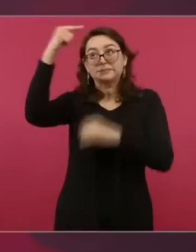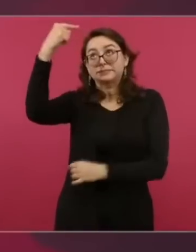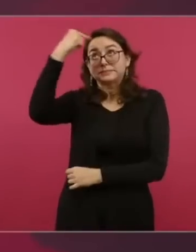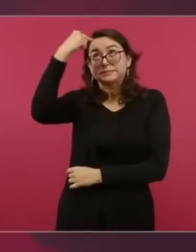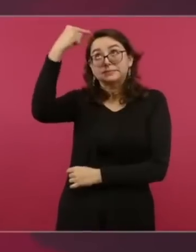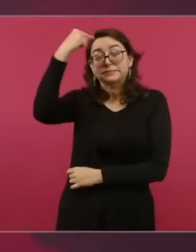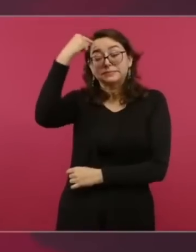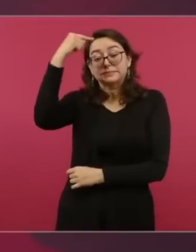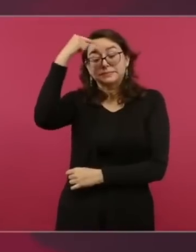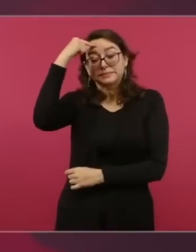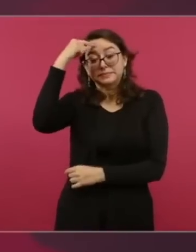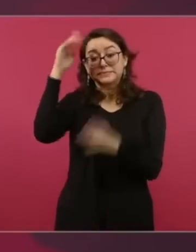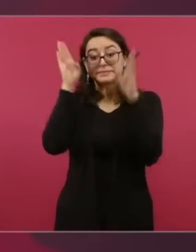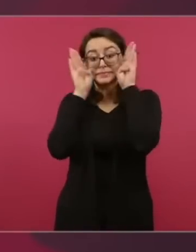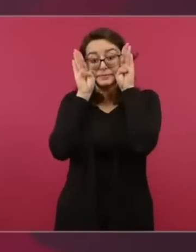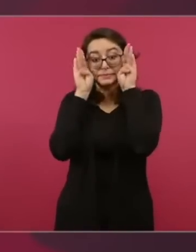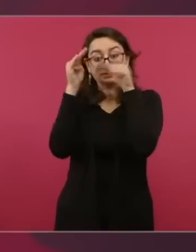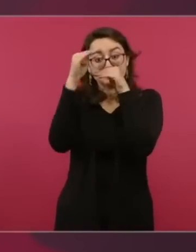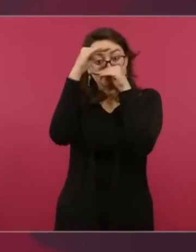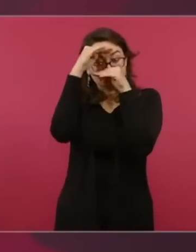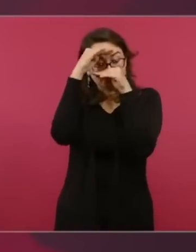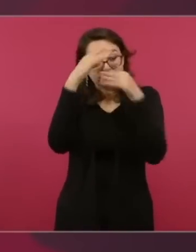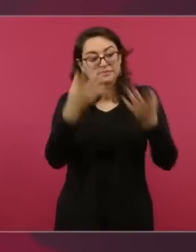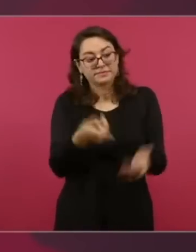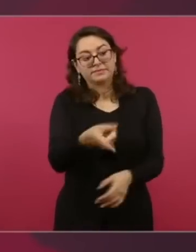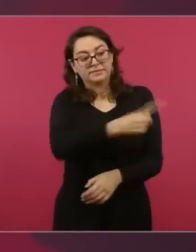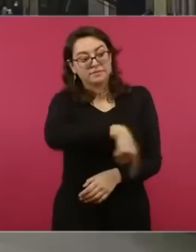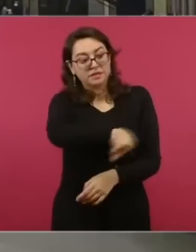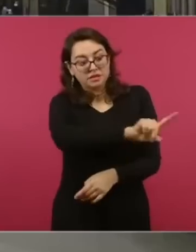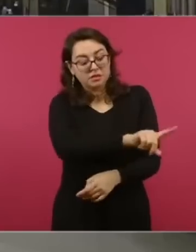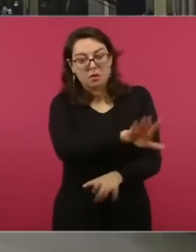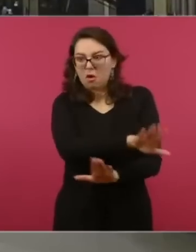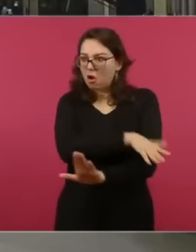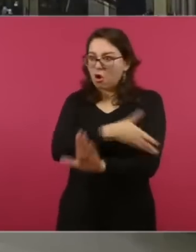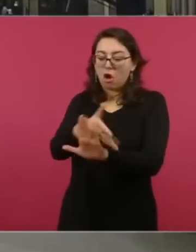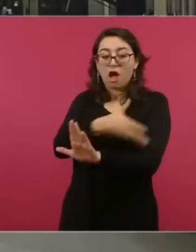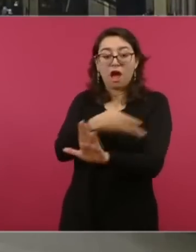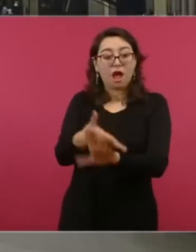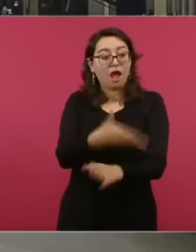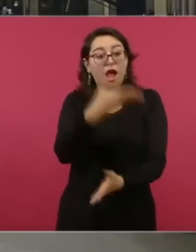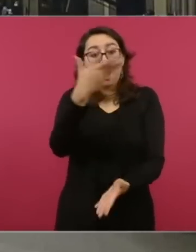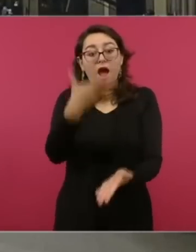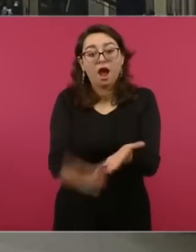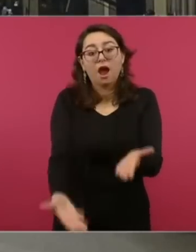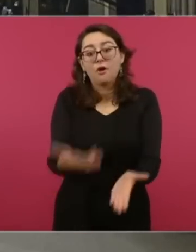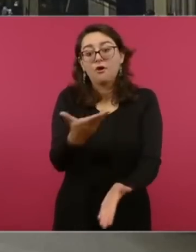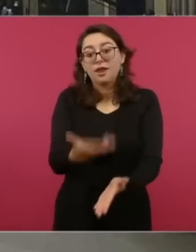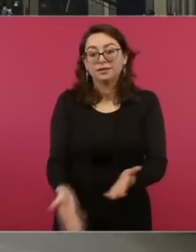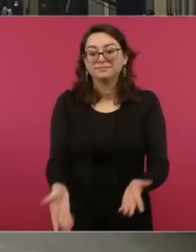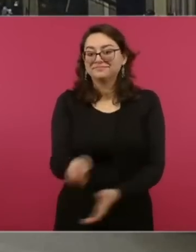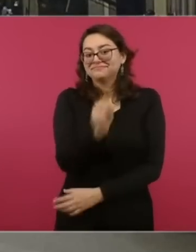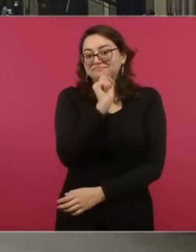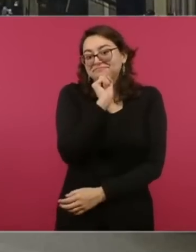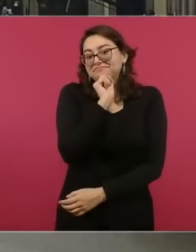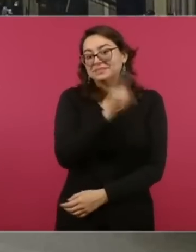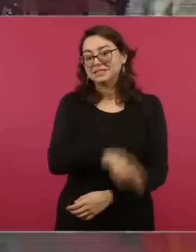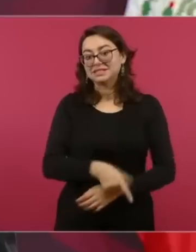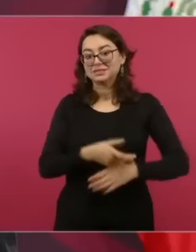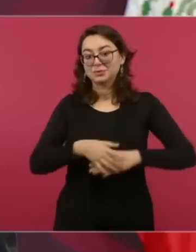de entonces. No querían los libros de texto.